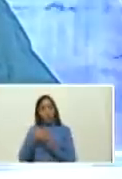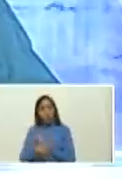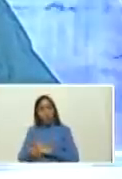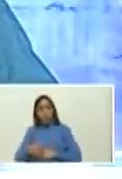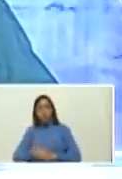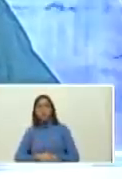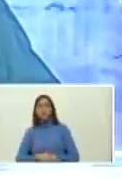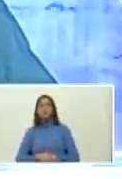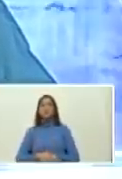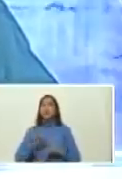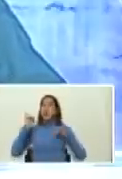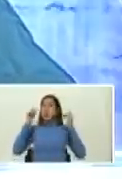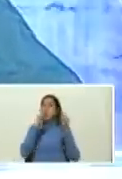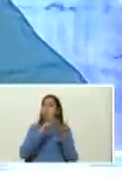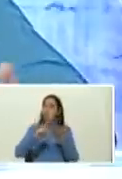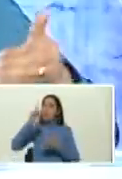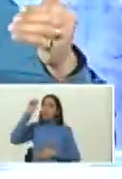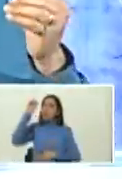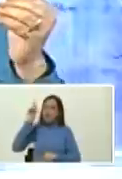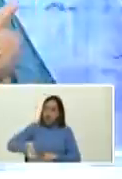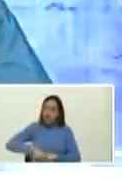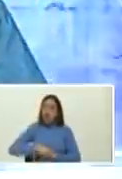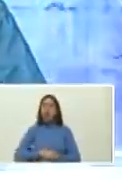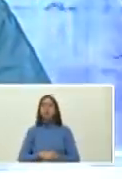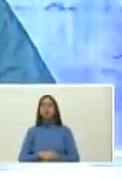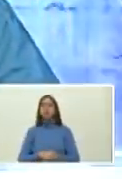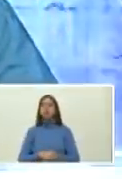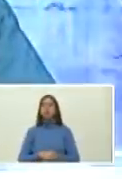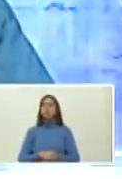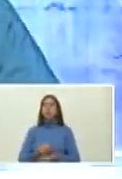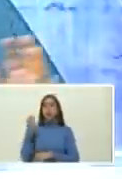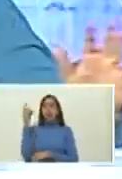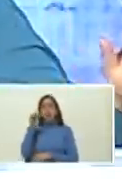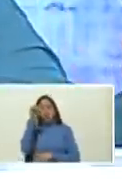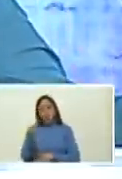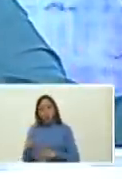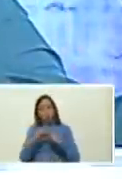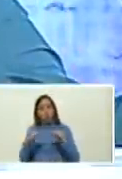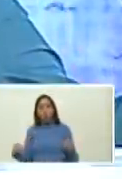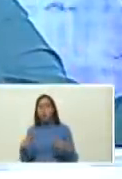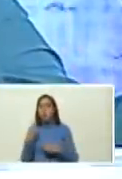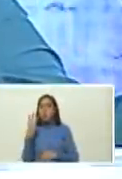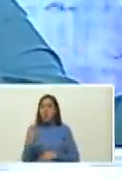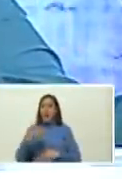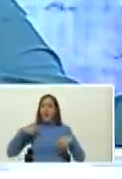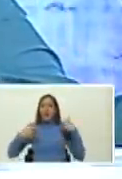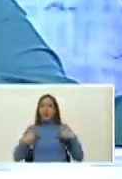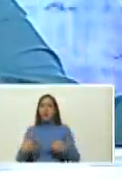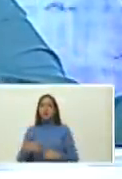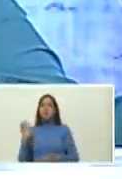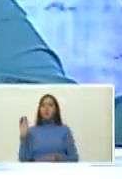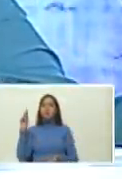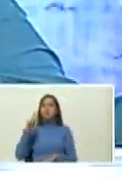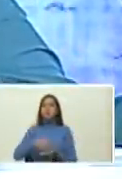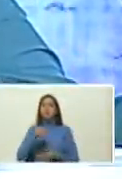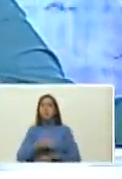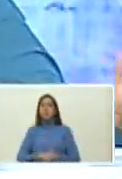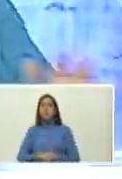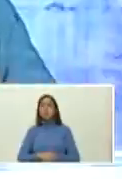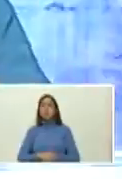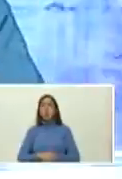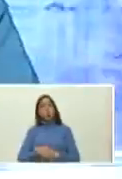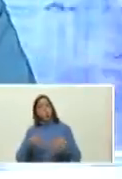del Festival de Poesía y se lleva en la Vinal del Sur tres hermanitas con libro físico y digital